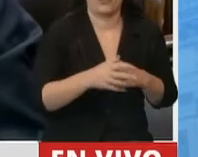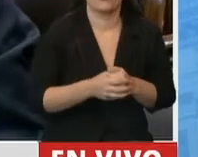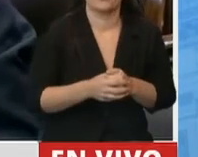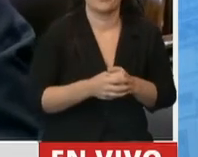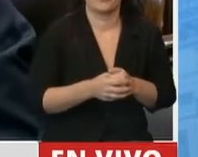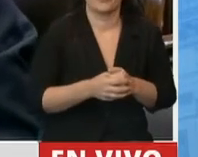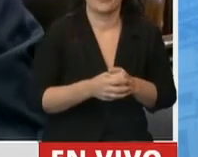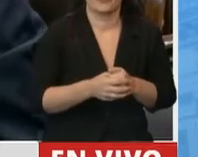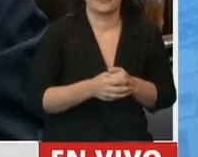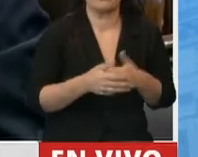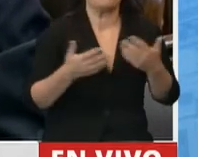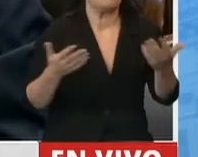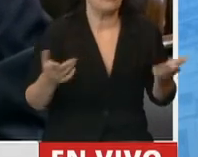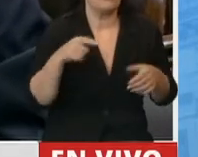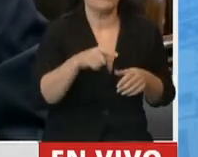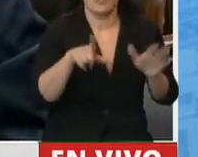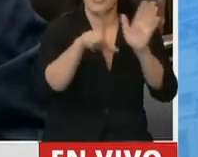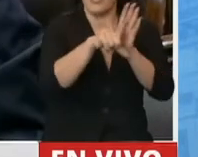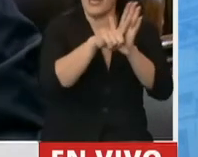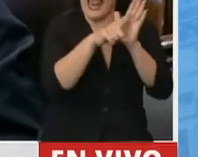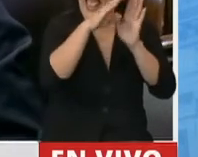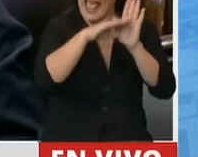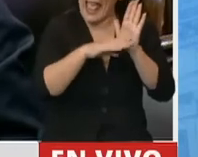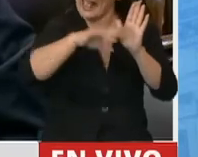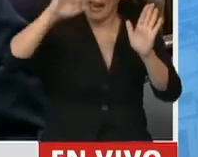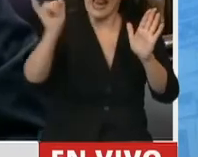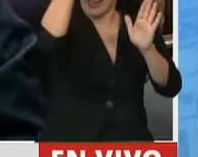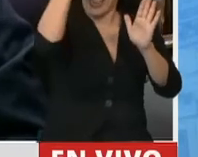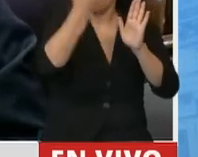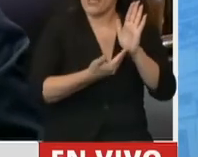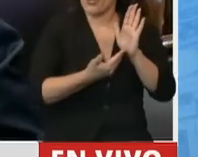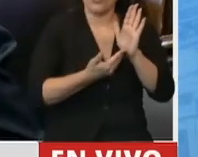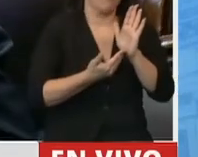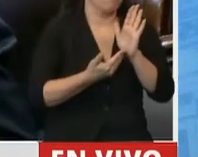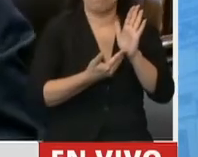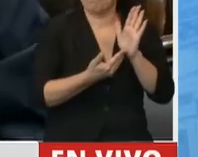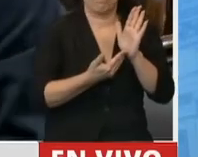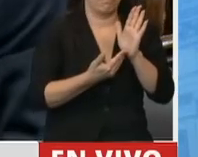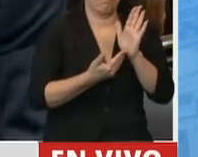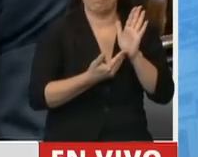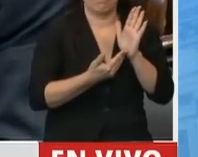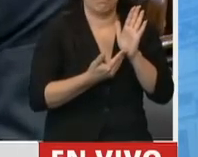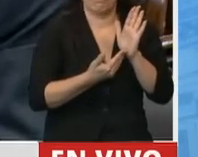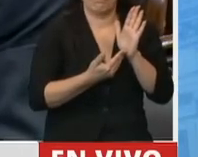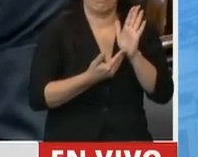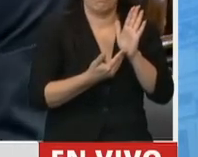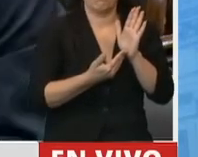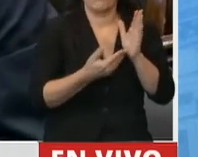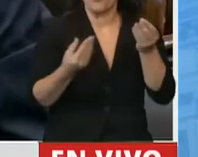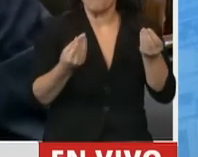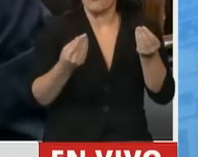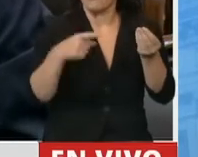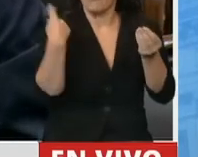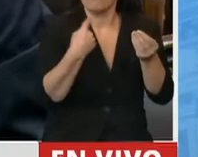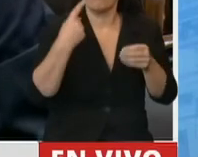Esta no es la mejor ley que nos hubiera gustado, señor presidente, porque